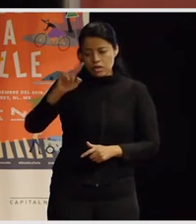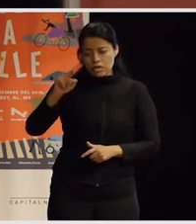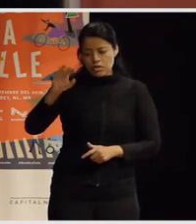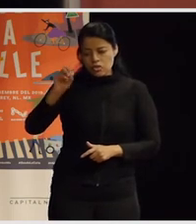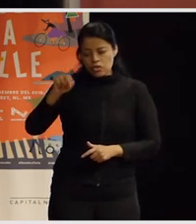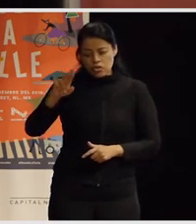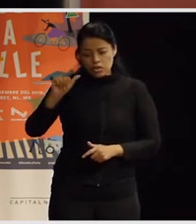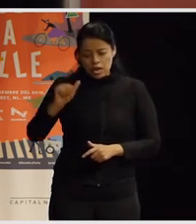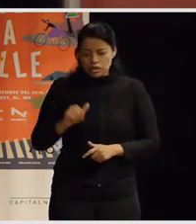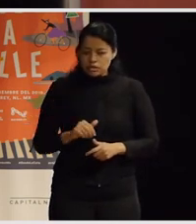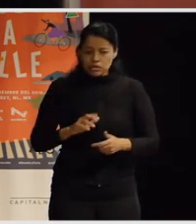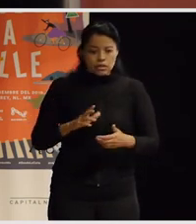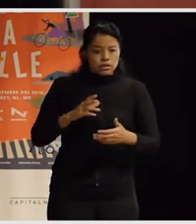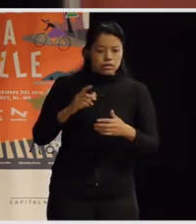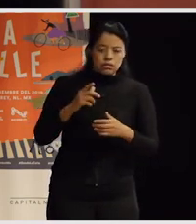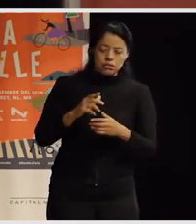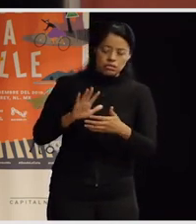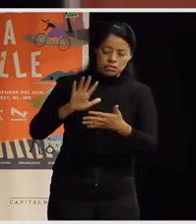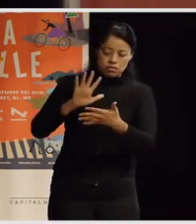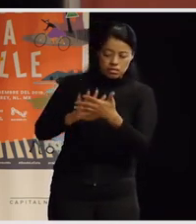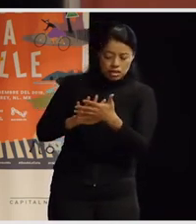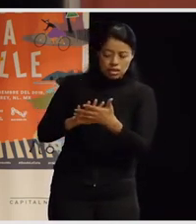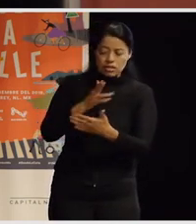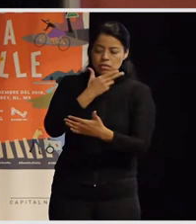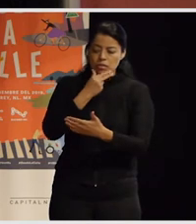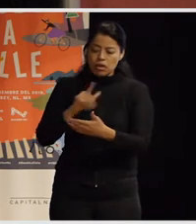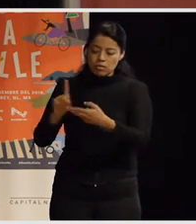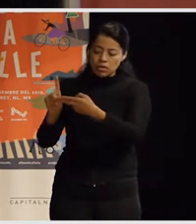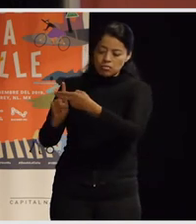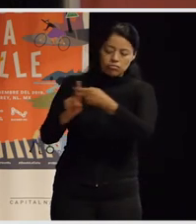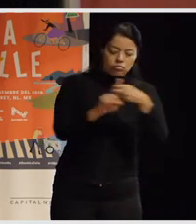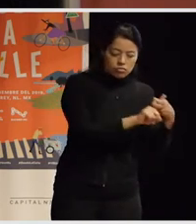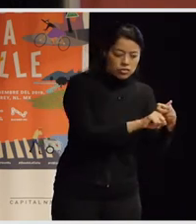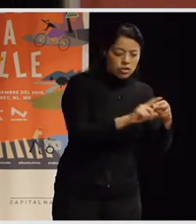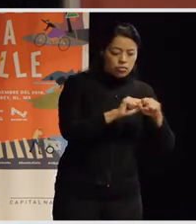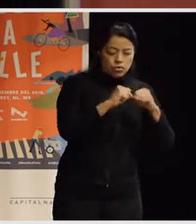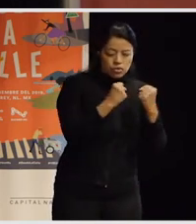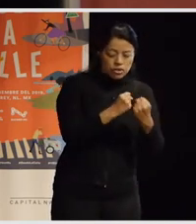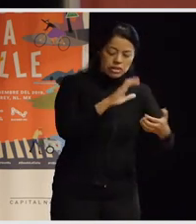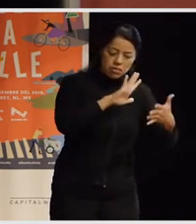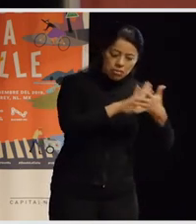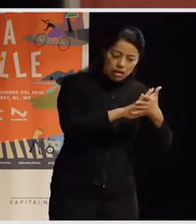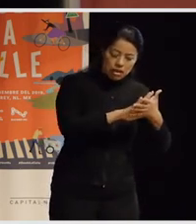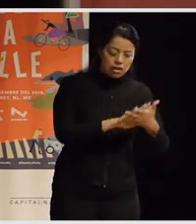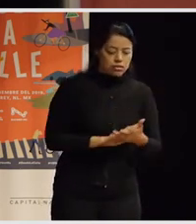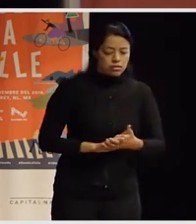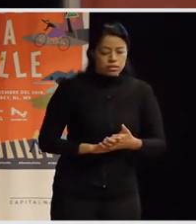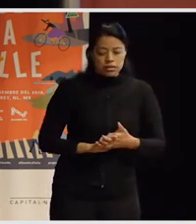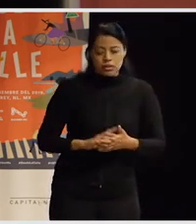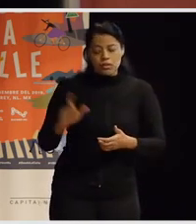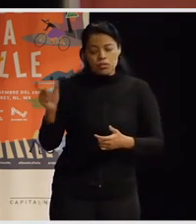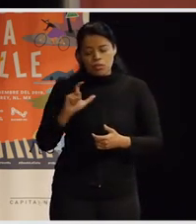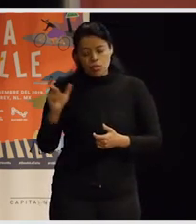cárcel para hombres que fueron ya procesados por el sistema penal y en casos